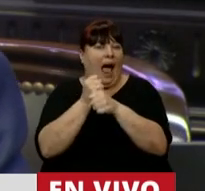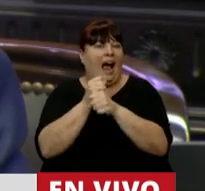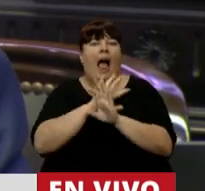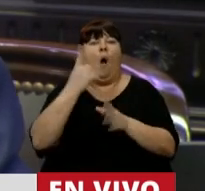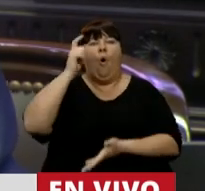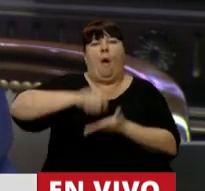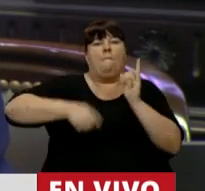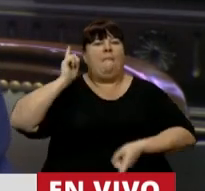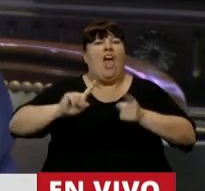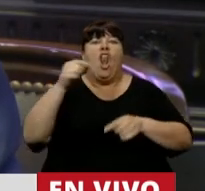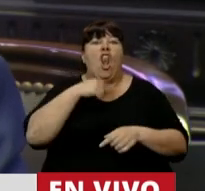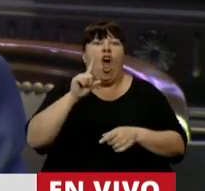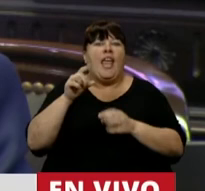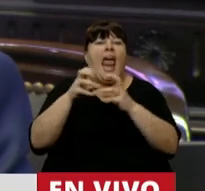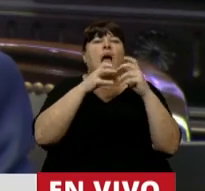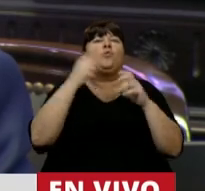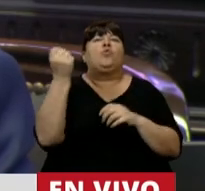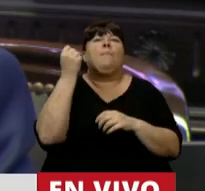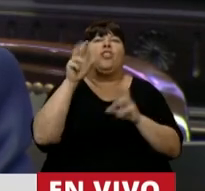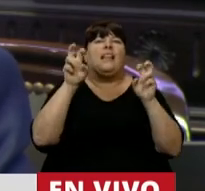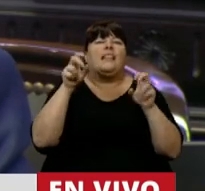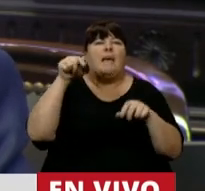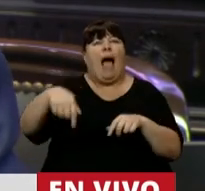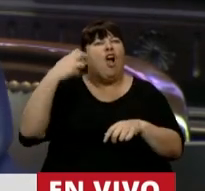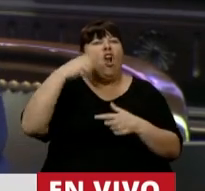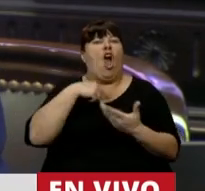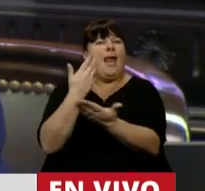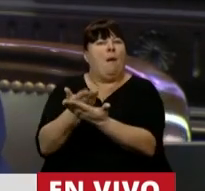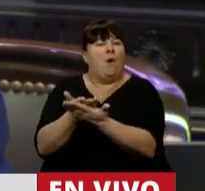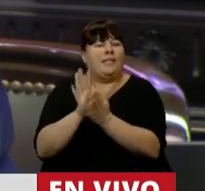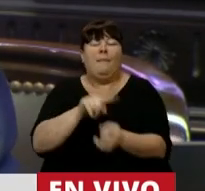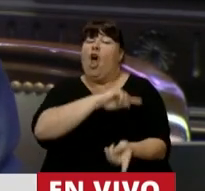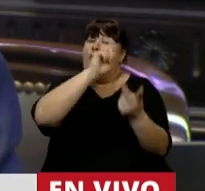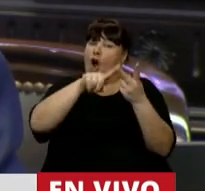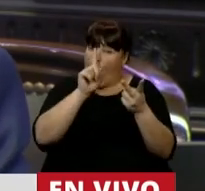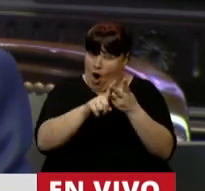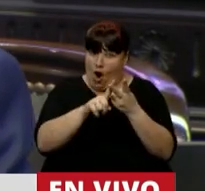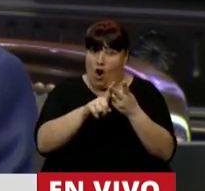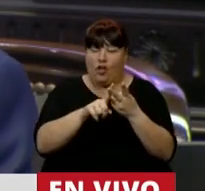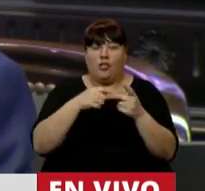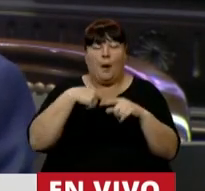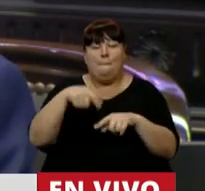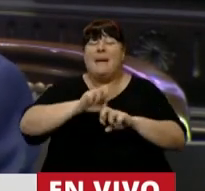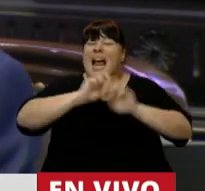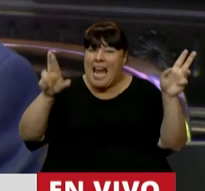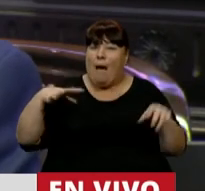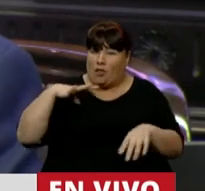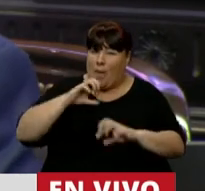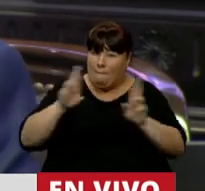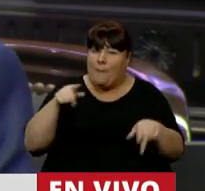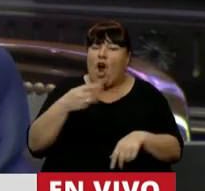firma y no someter los asuntos importantes a este Parlamento. Pero en segundo lugar, y creo aún todavía mucho más grave,